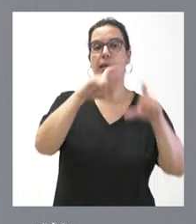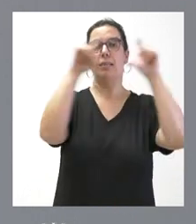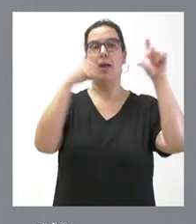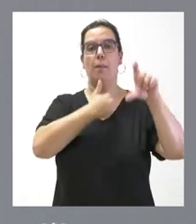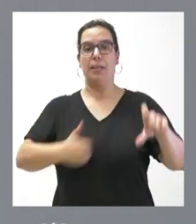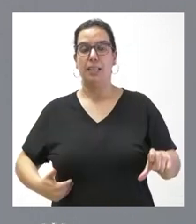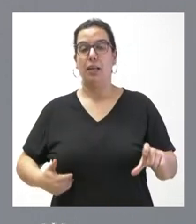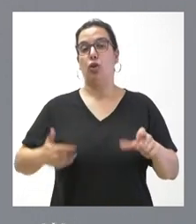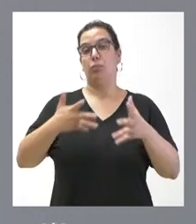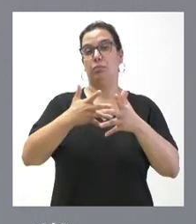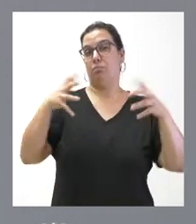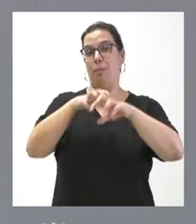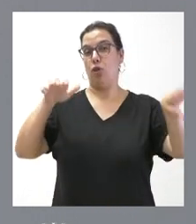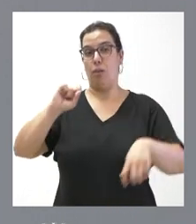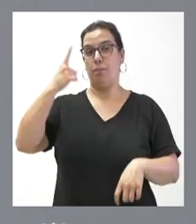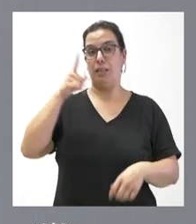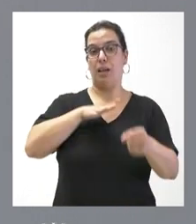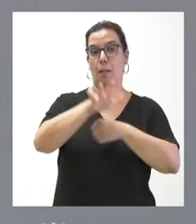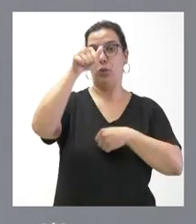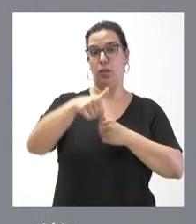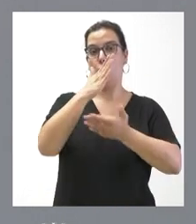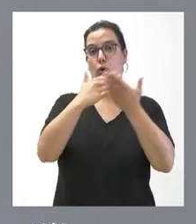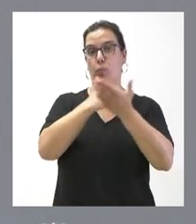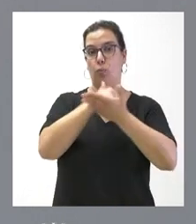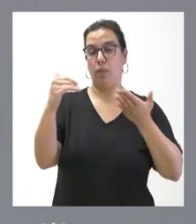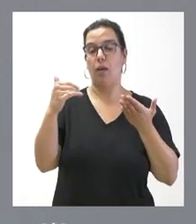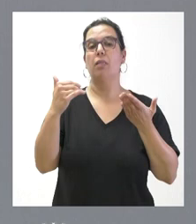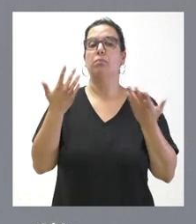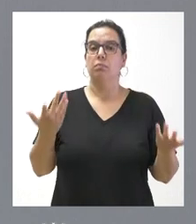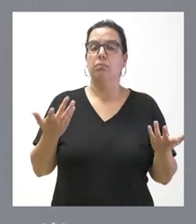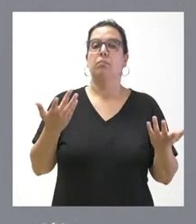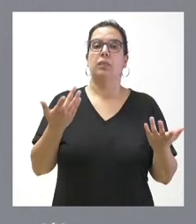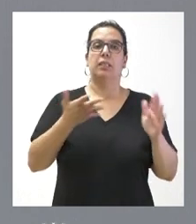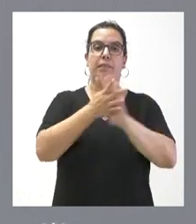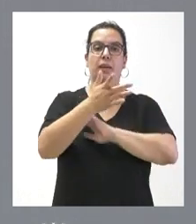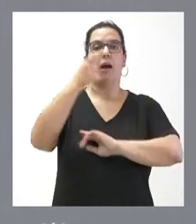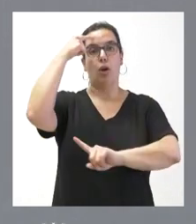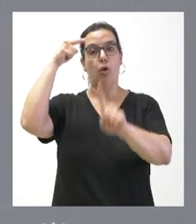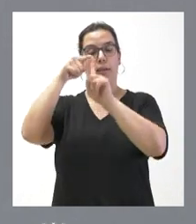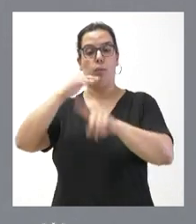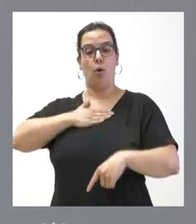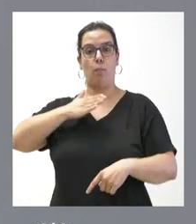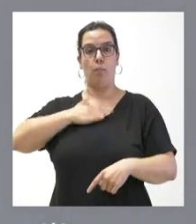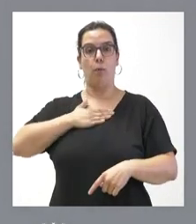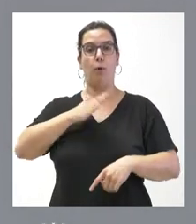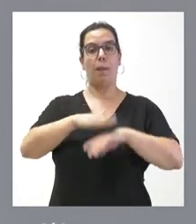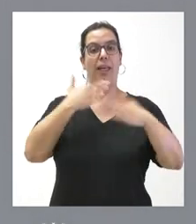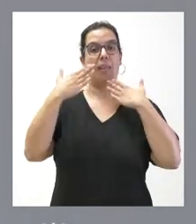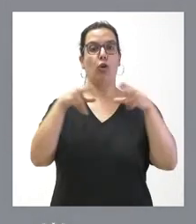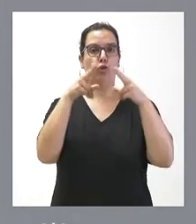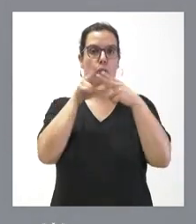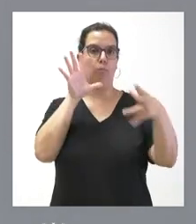con mayor representación en el ámbito de nuestra comunidad autónoma y forma parte, por tanto, de los objetivos en el marco del diálogo social.